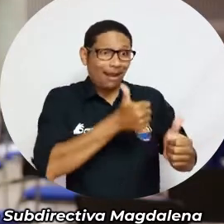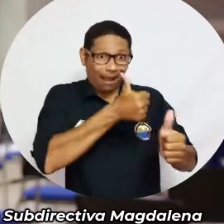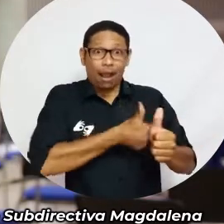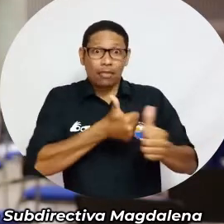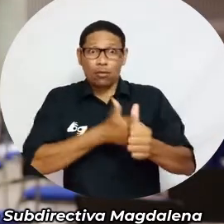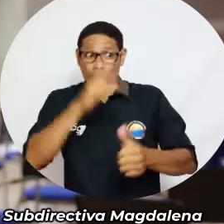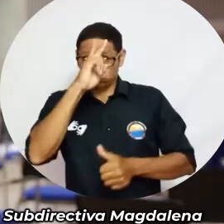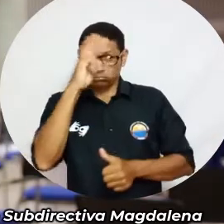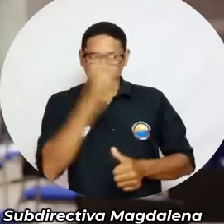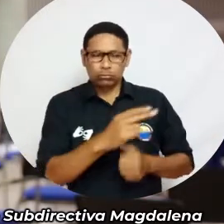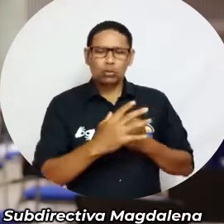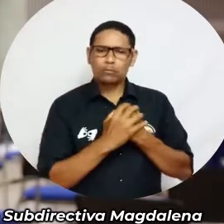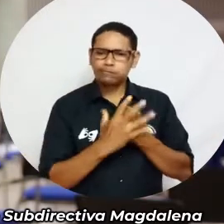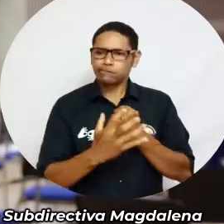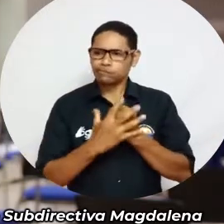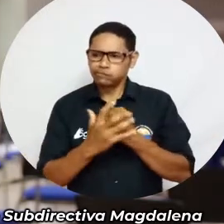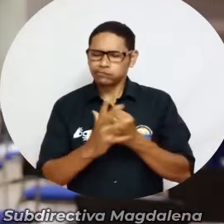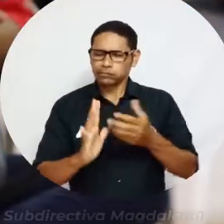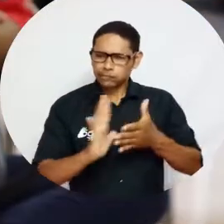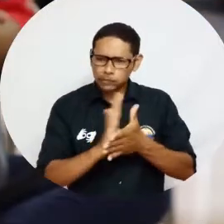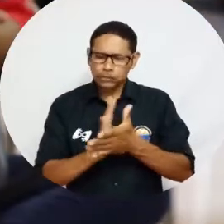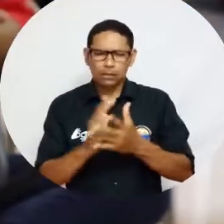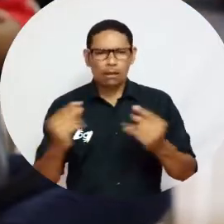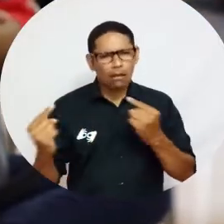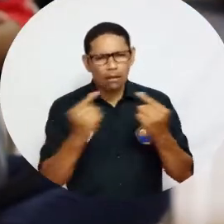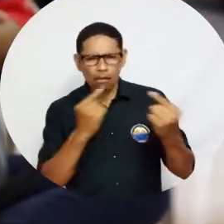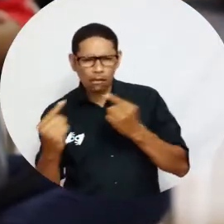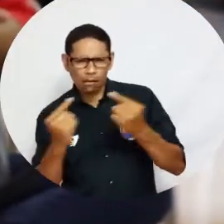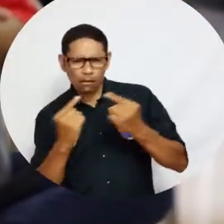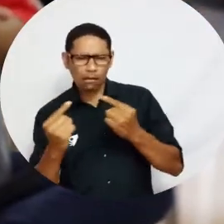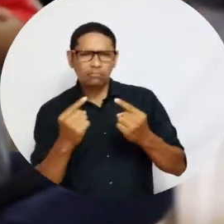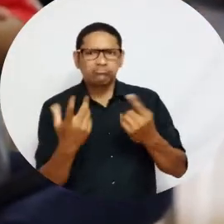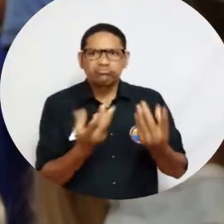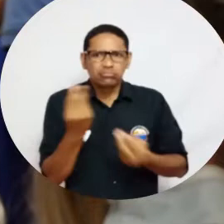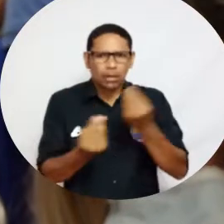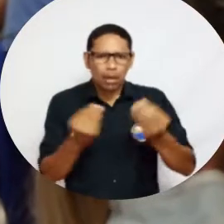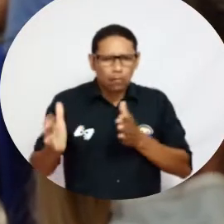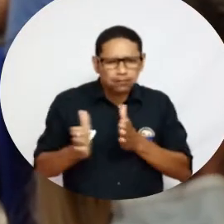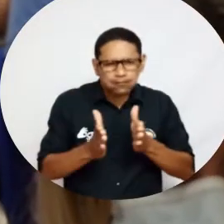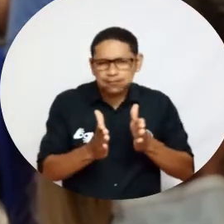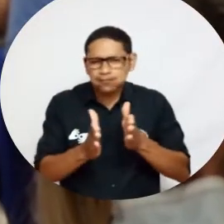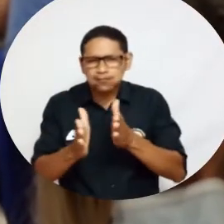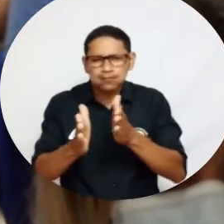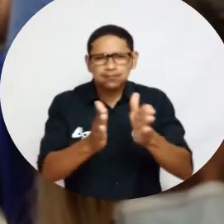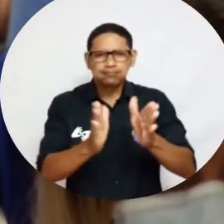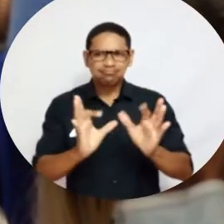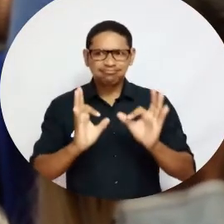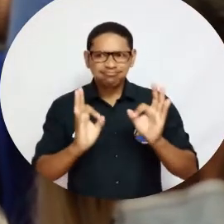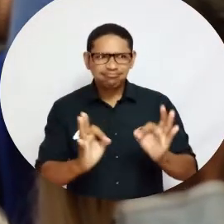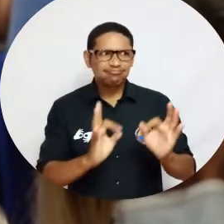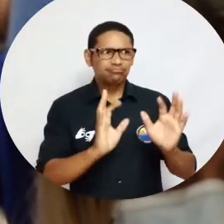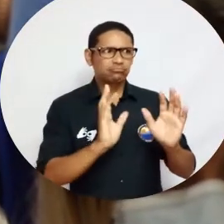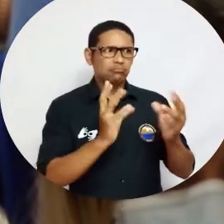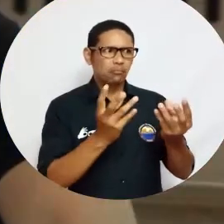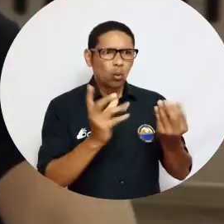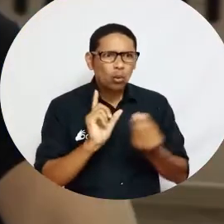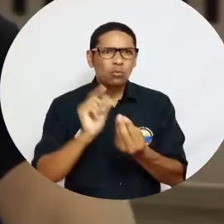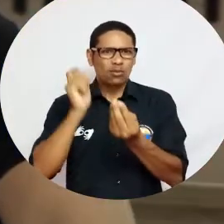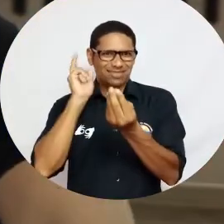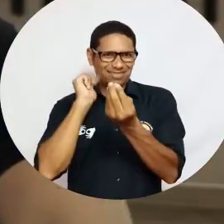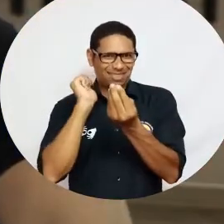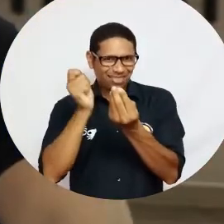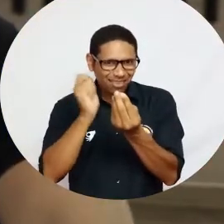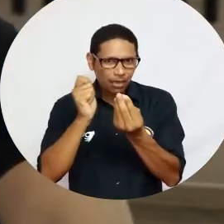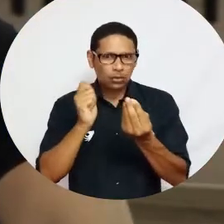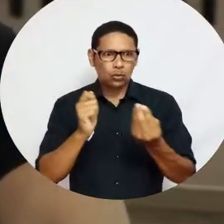merece cada uno de los participantes, puedan dar este debate para buscar las mejores rutas que integren a las posiciones